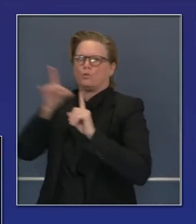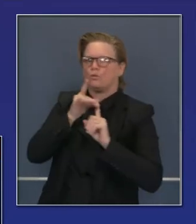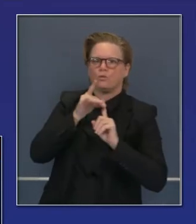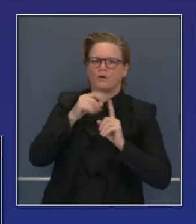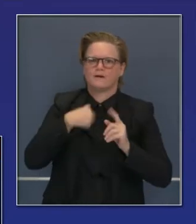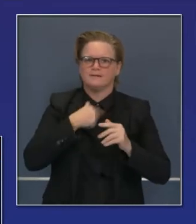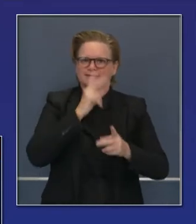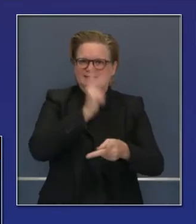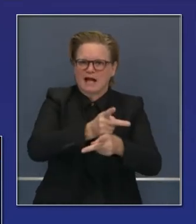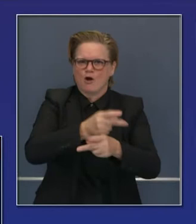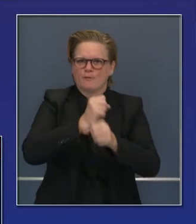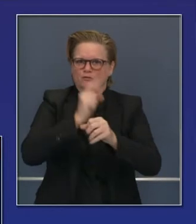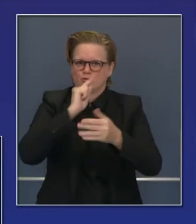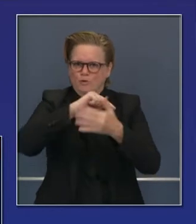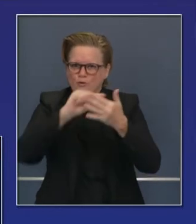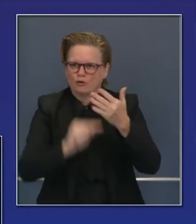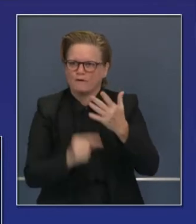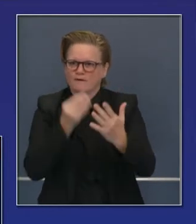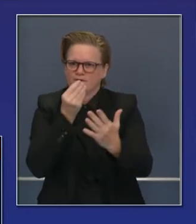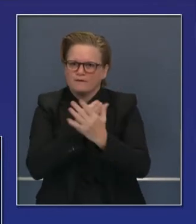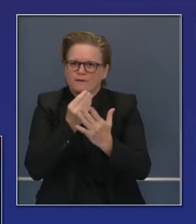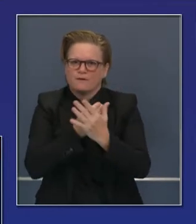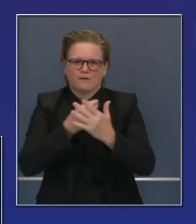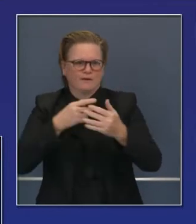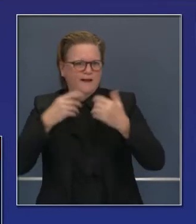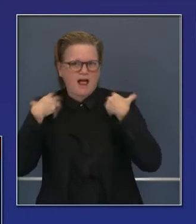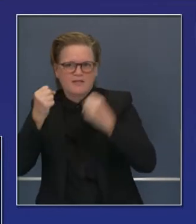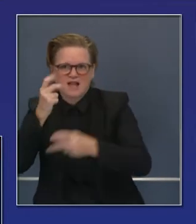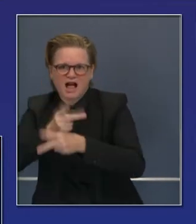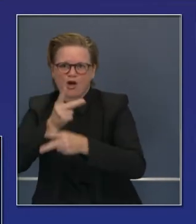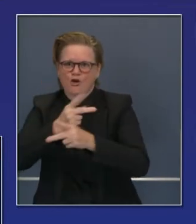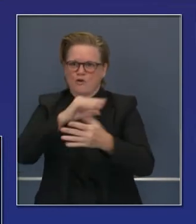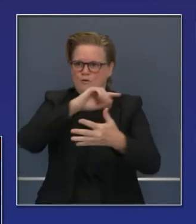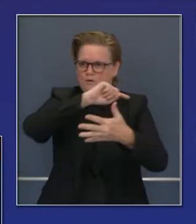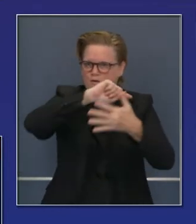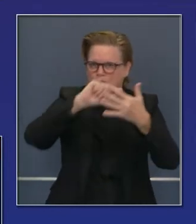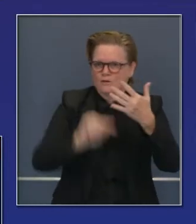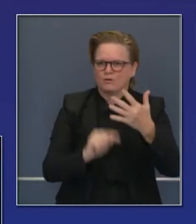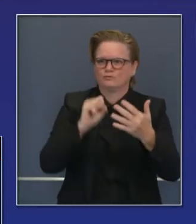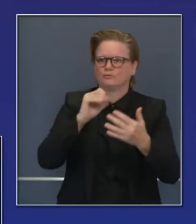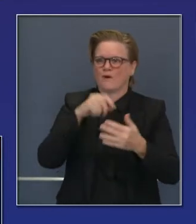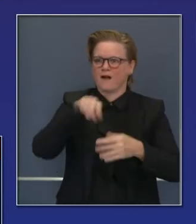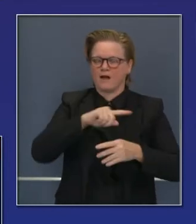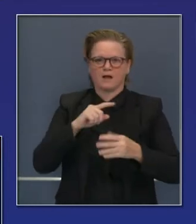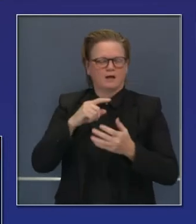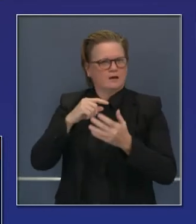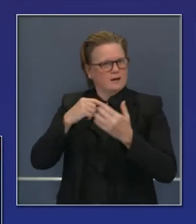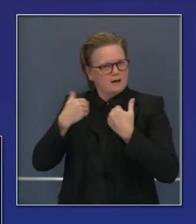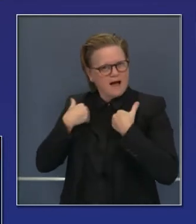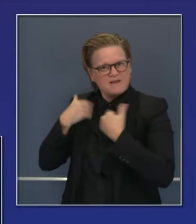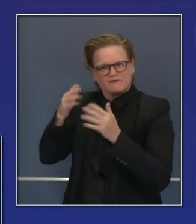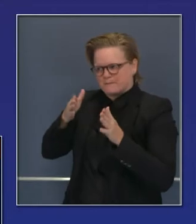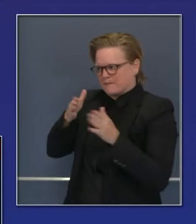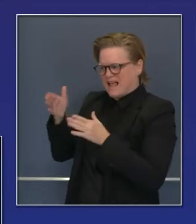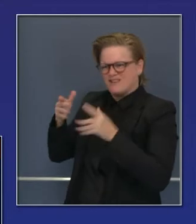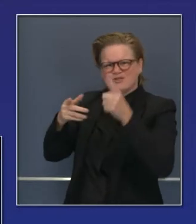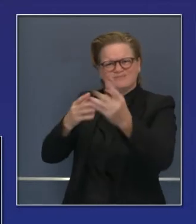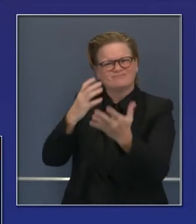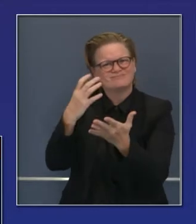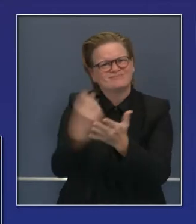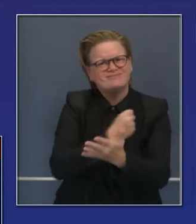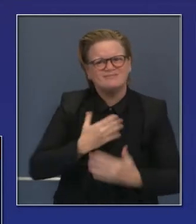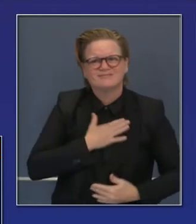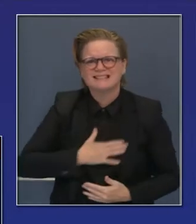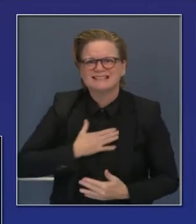para trabajadores, cobertura médica, expansión de esta. Esperamos que la gente aproveche estos programas.